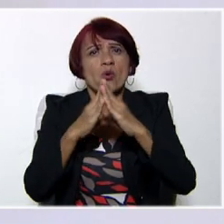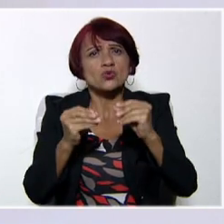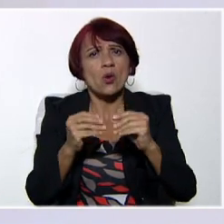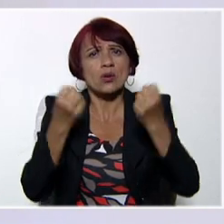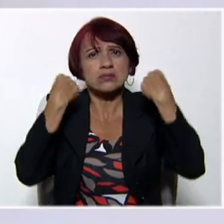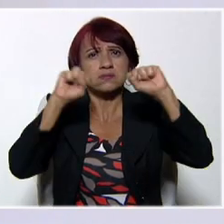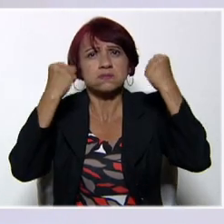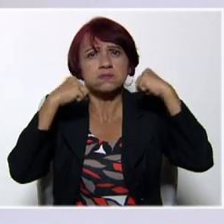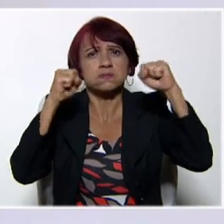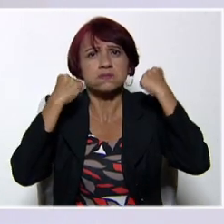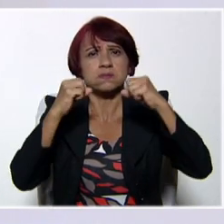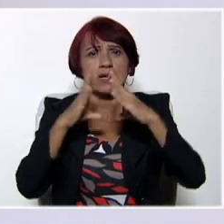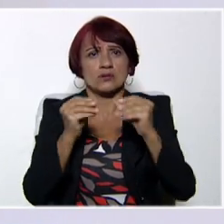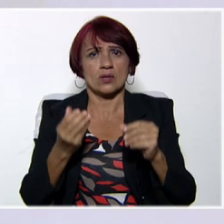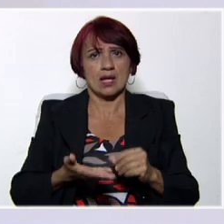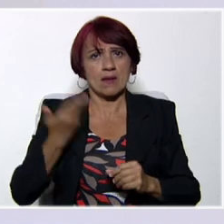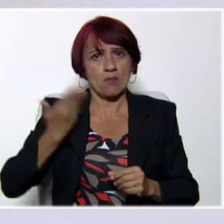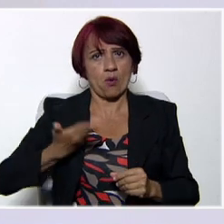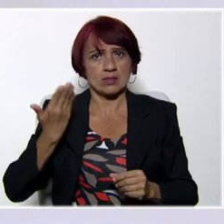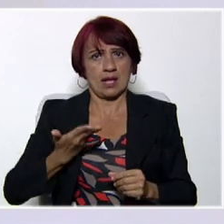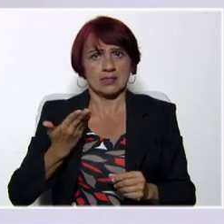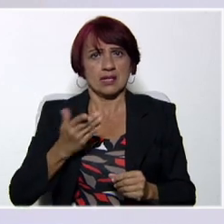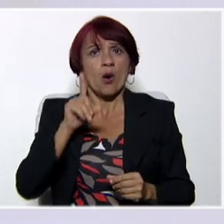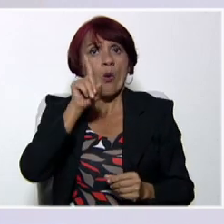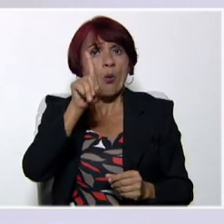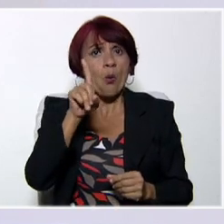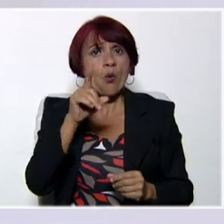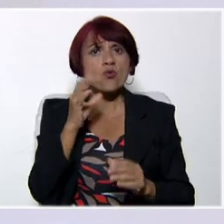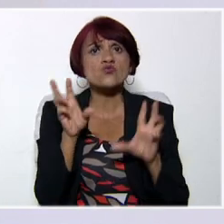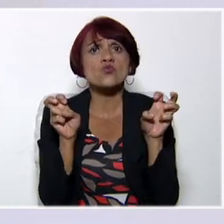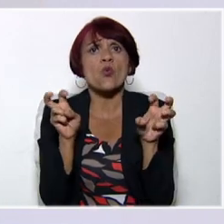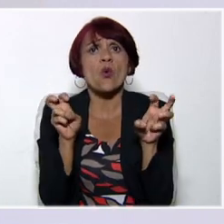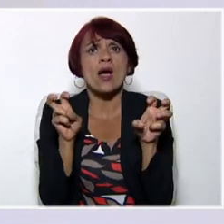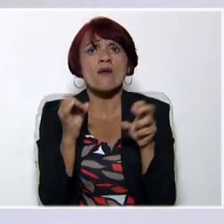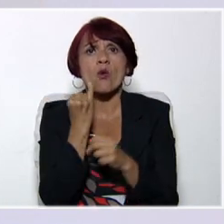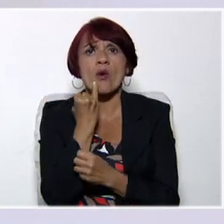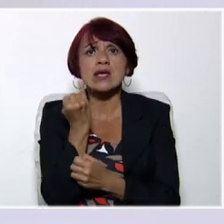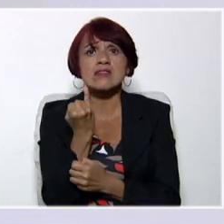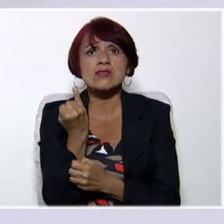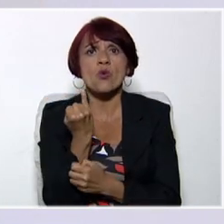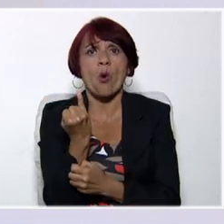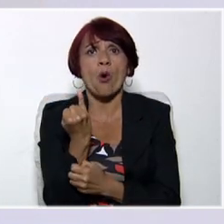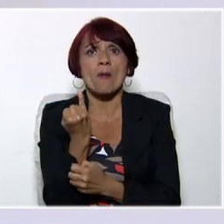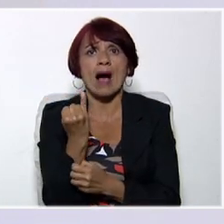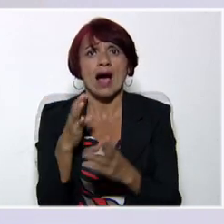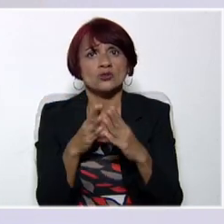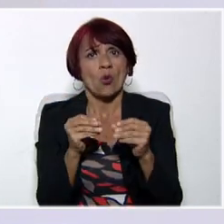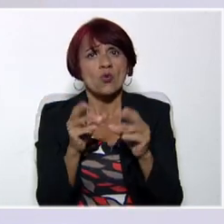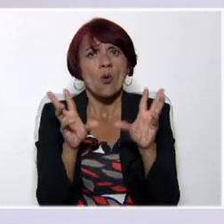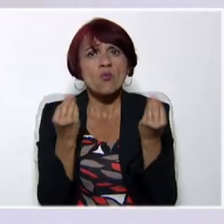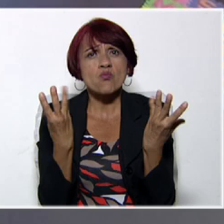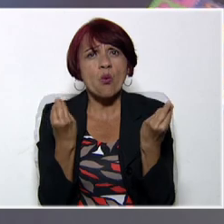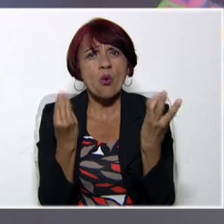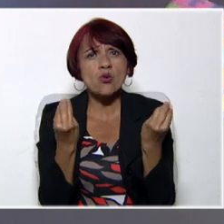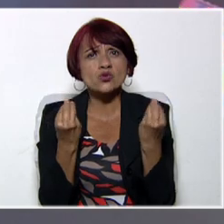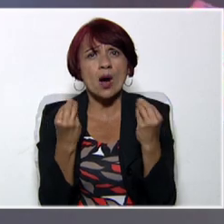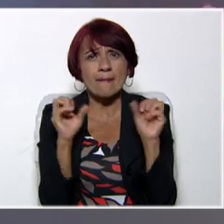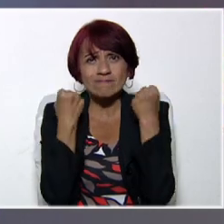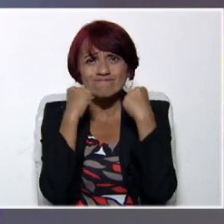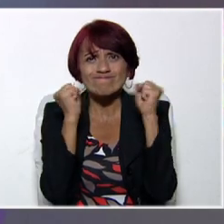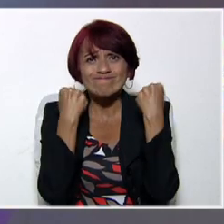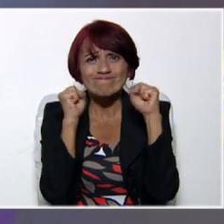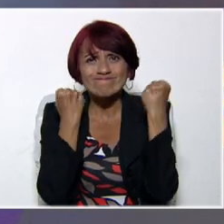practiquemos sobre todo, porque es importante, un nuevo idioma incluye muchísima práctica para poder leerlo